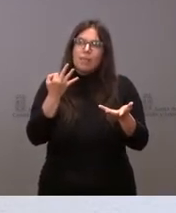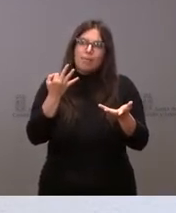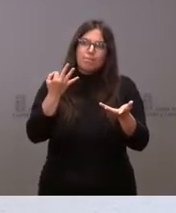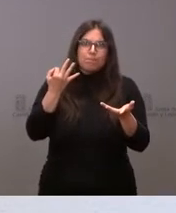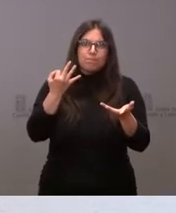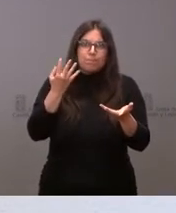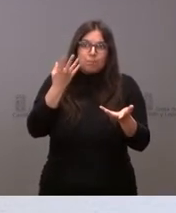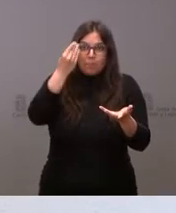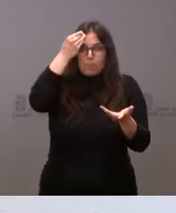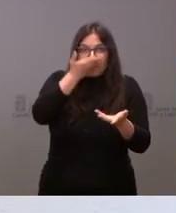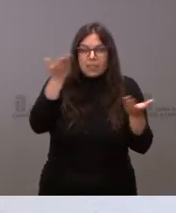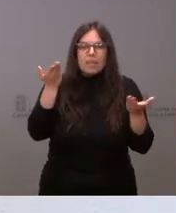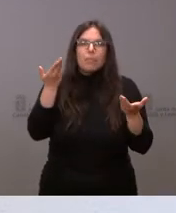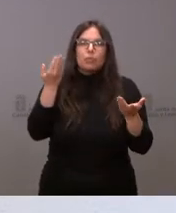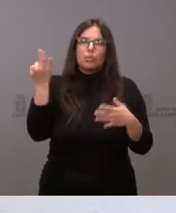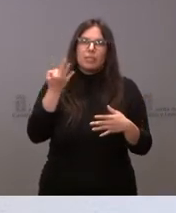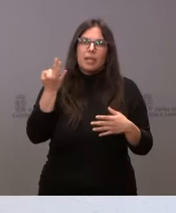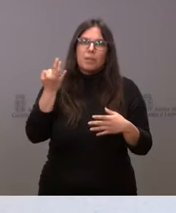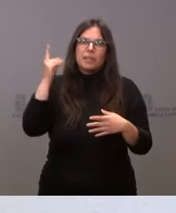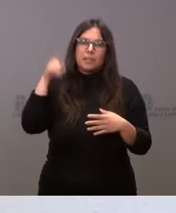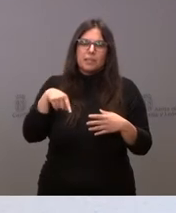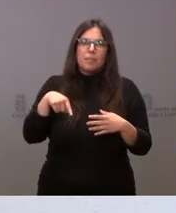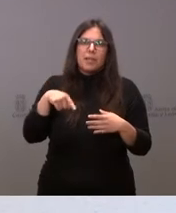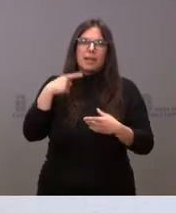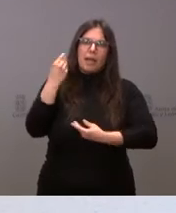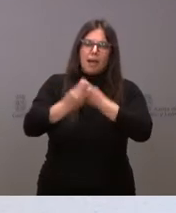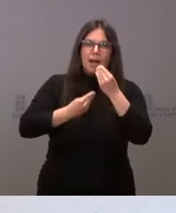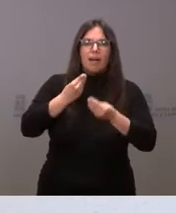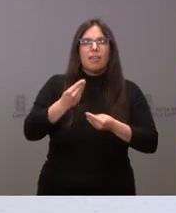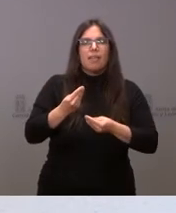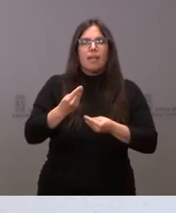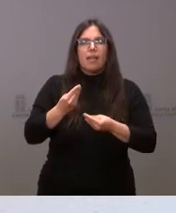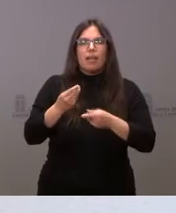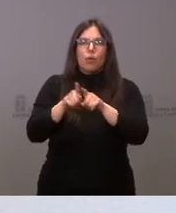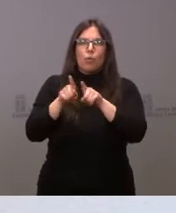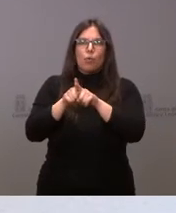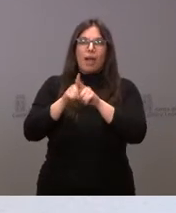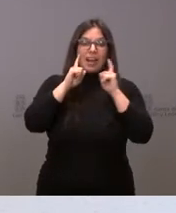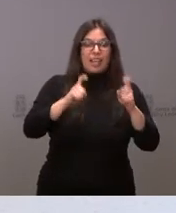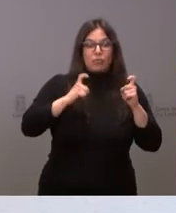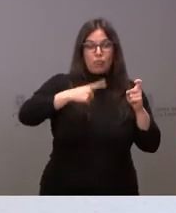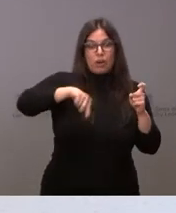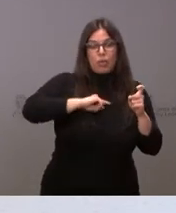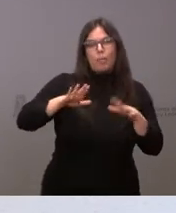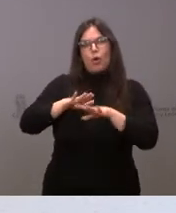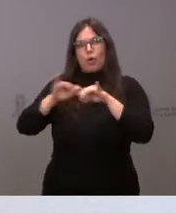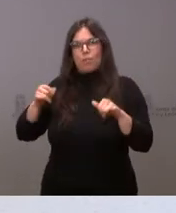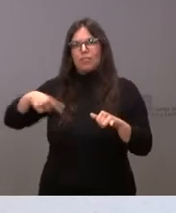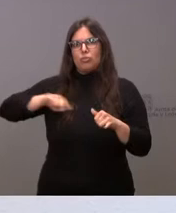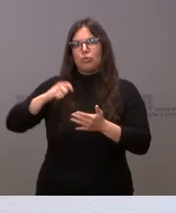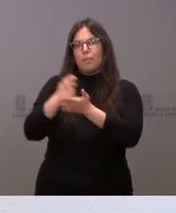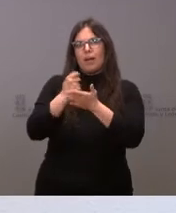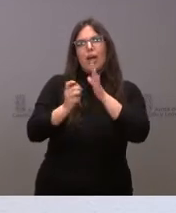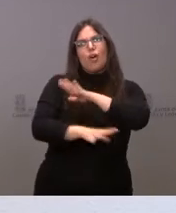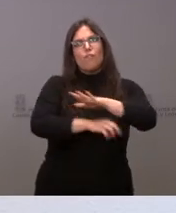tiene que realizarse o pagarse ese esfuerzo extraordinario a través de un